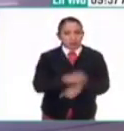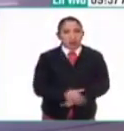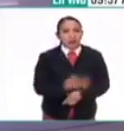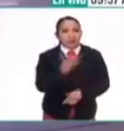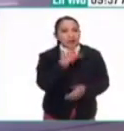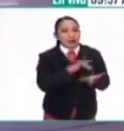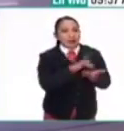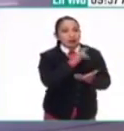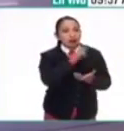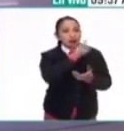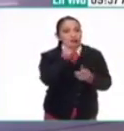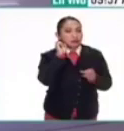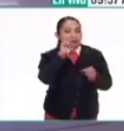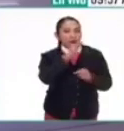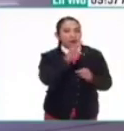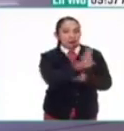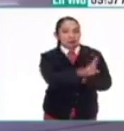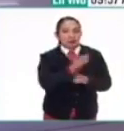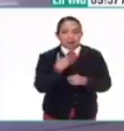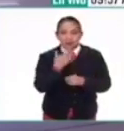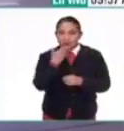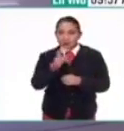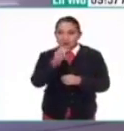Muy bien, gracias doctor. Nos vemos el próximo martes. Primero adiós, sí. Gracias. Gracias.